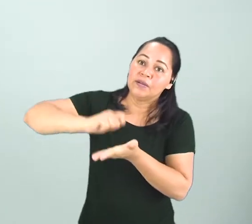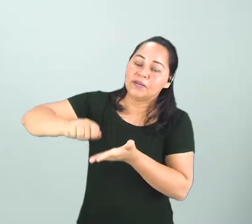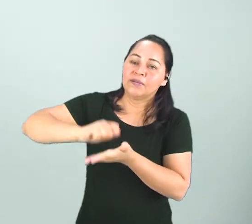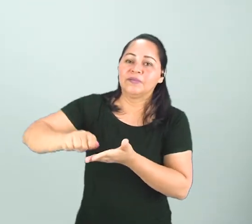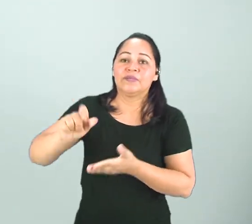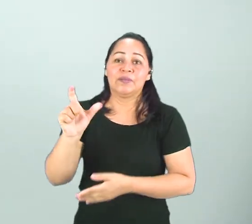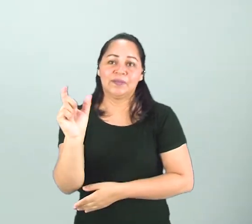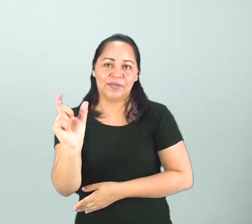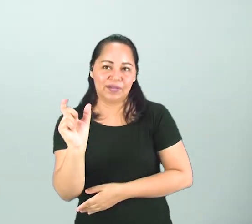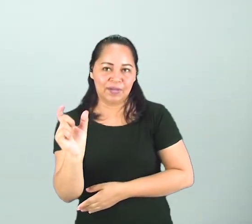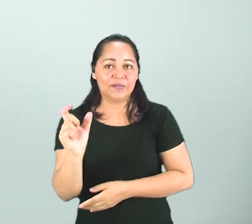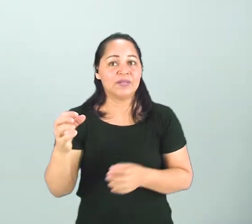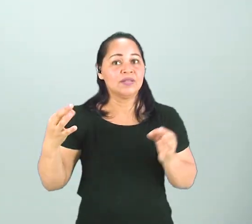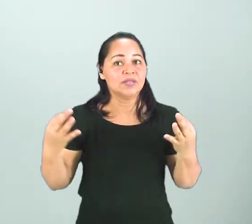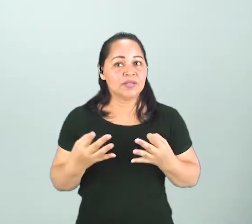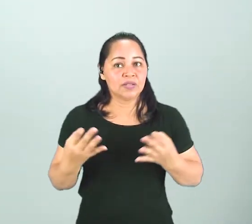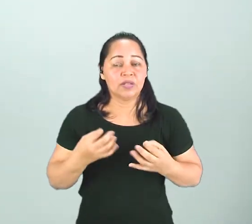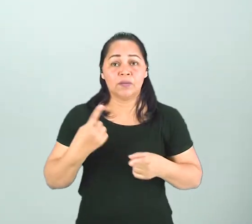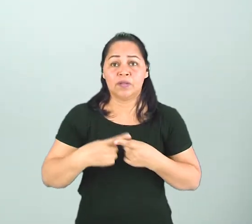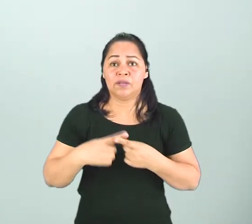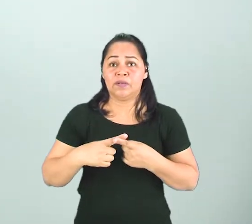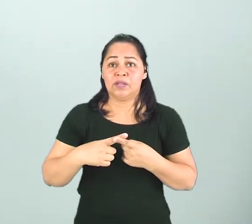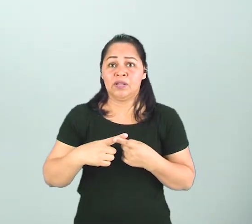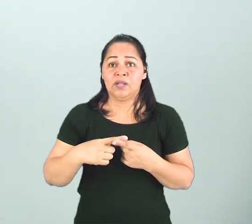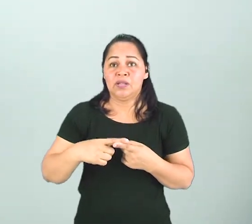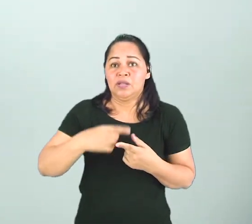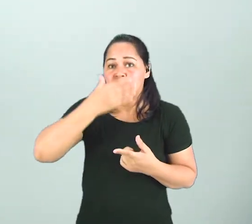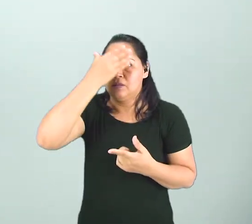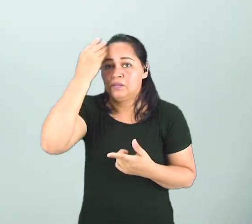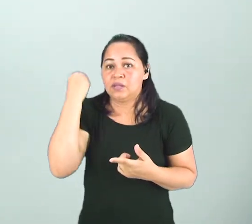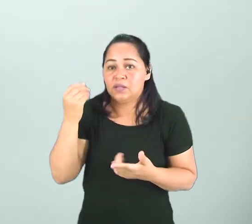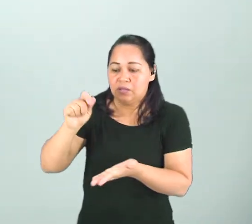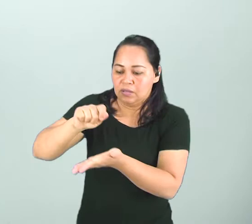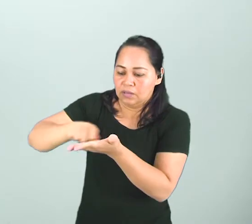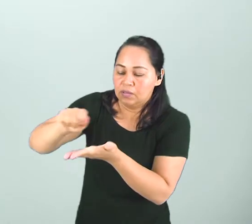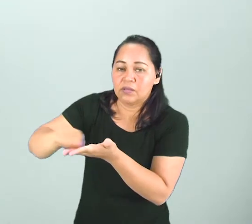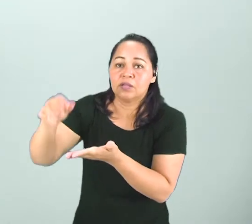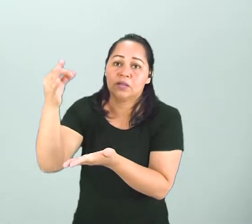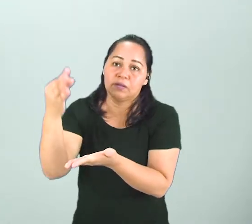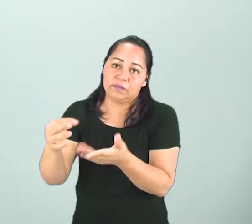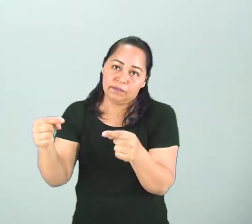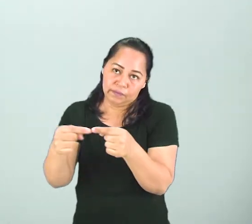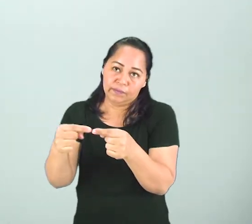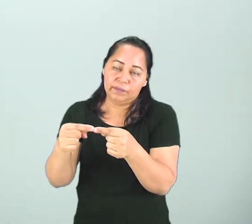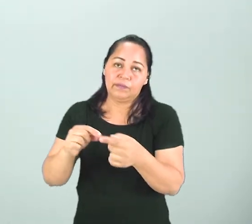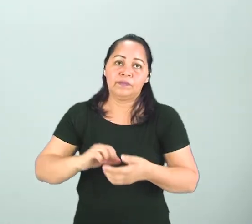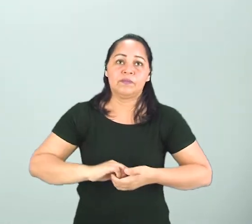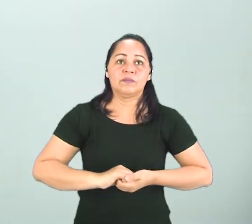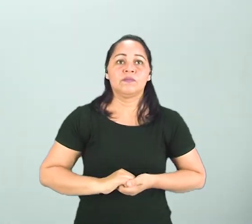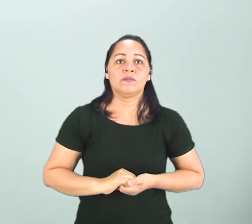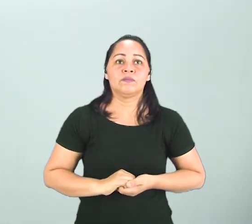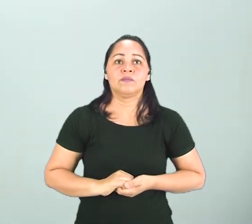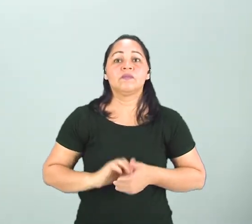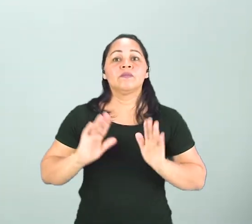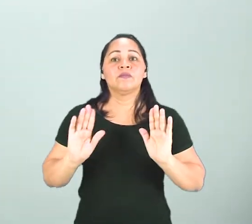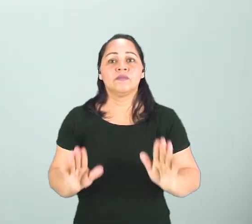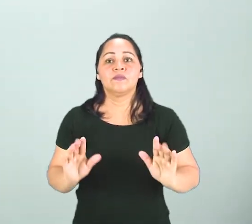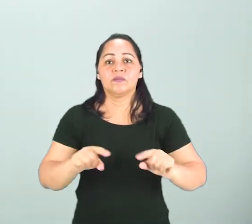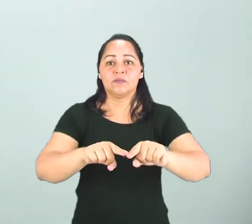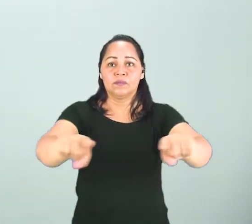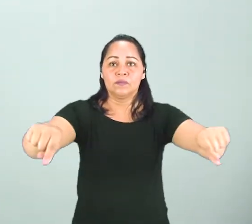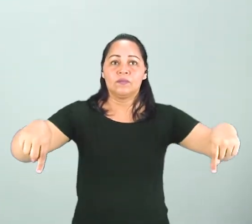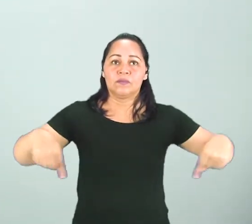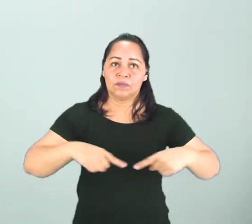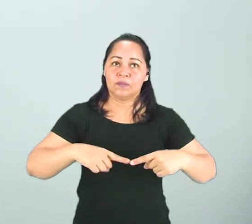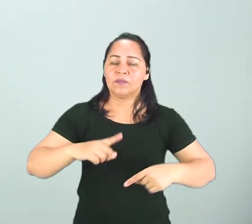utilizando porque si usted no utilizar, ahí usted se esquece. Bueno, ¿seguimos? En el dormitorio o también